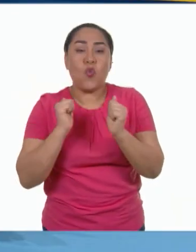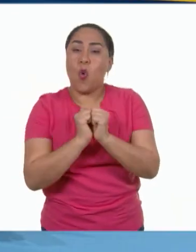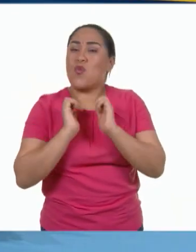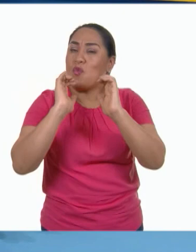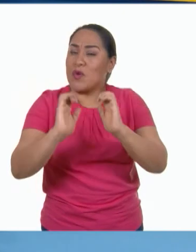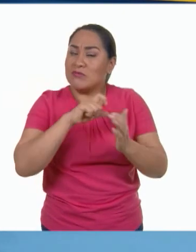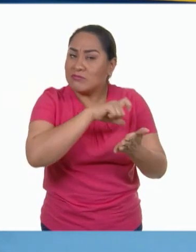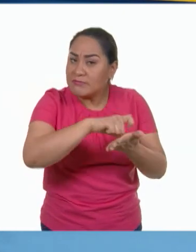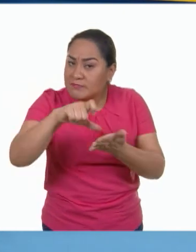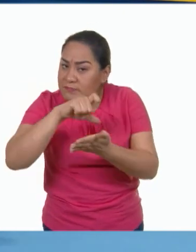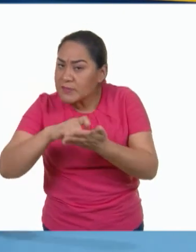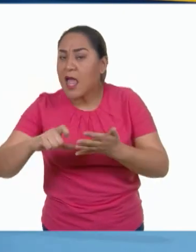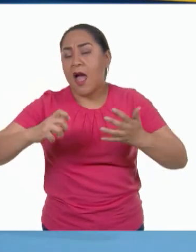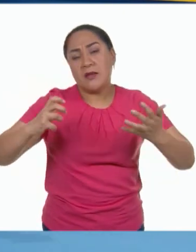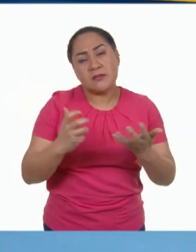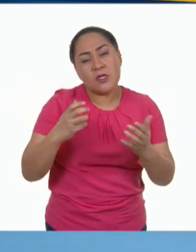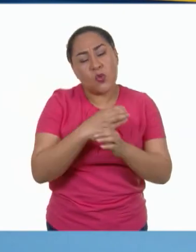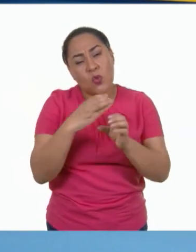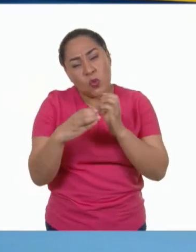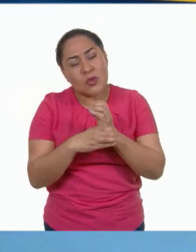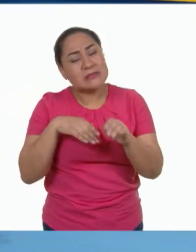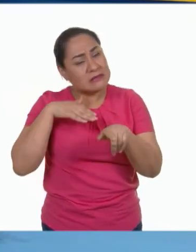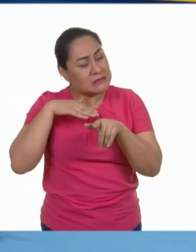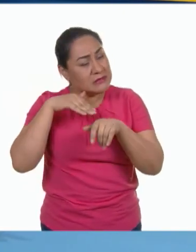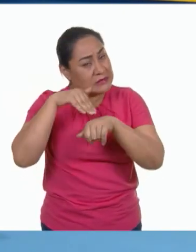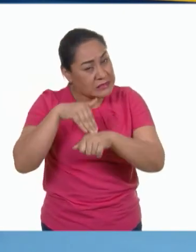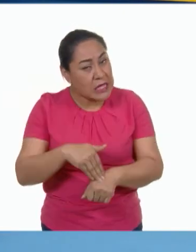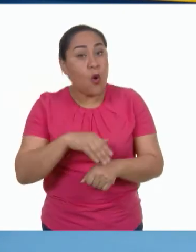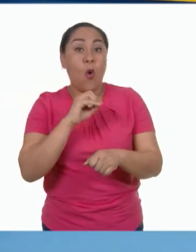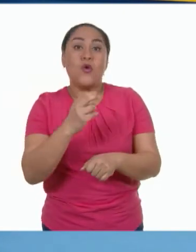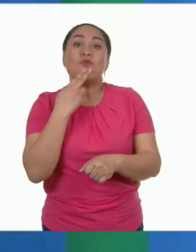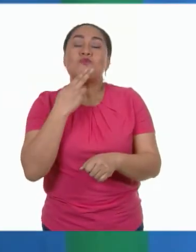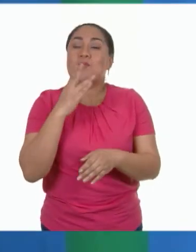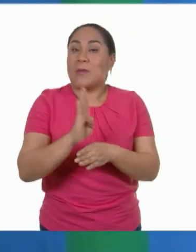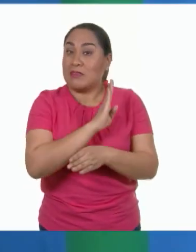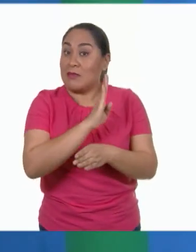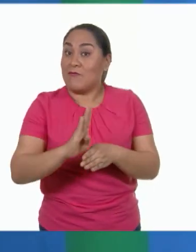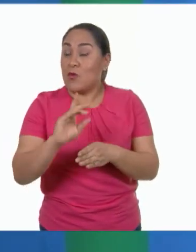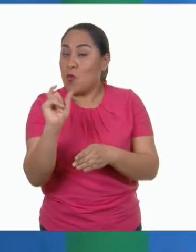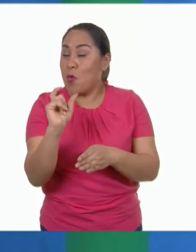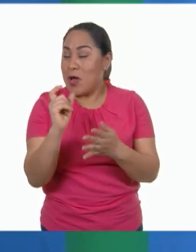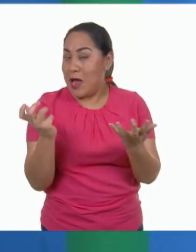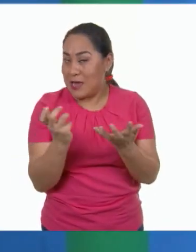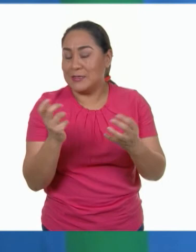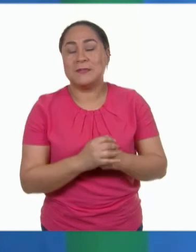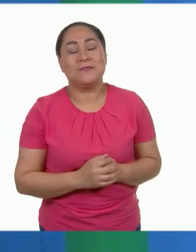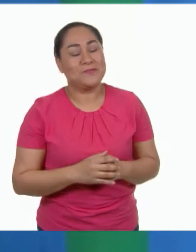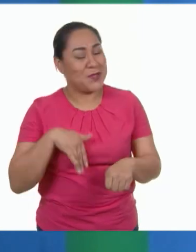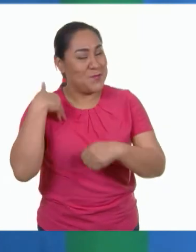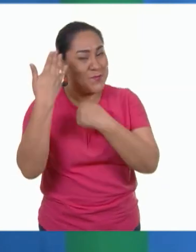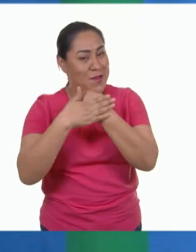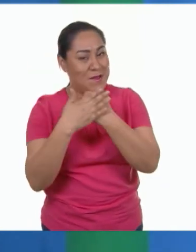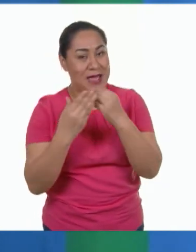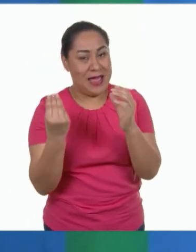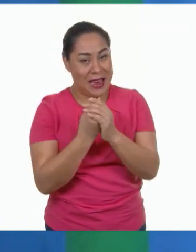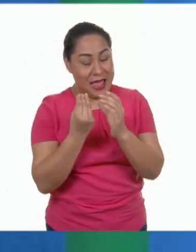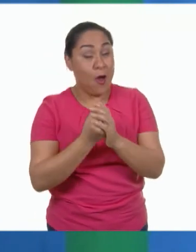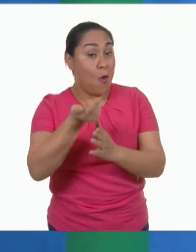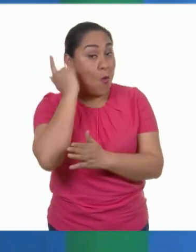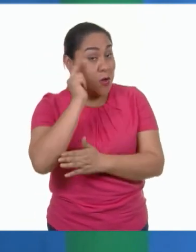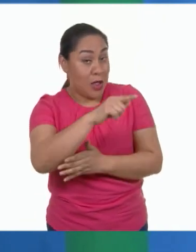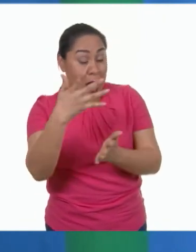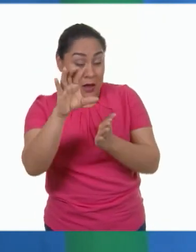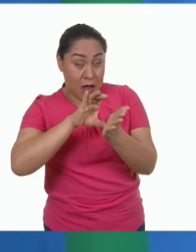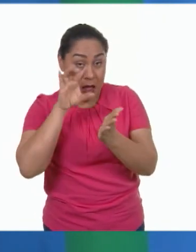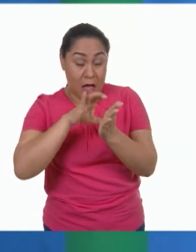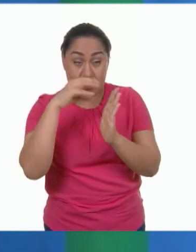necesidad de llevarlas a cabo y los beneficios que encontramos al hacerlo. Hasta la siguiente clase y mucho éxito en la elaboración de su